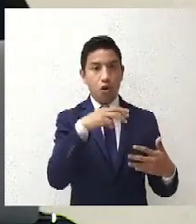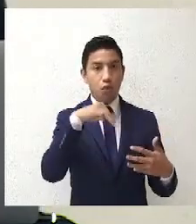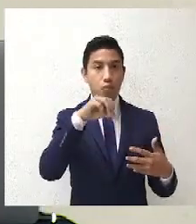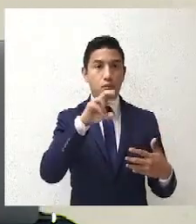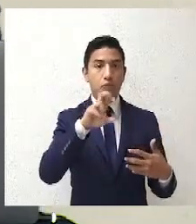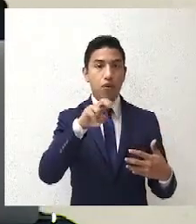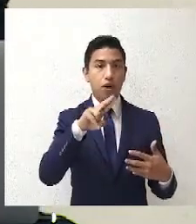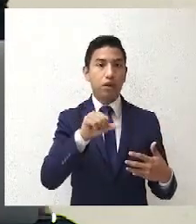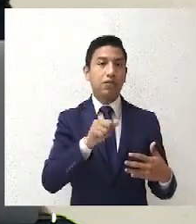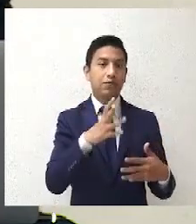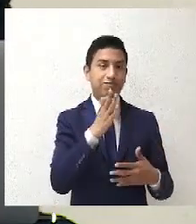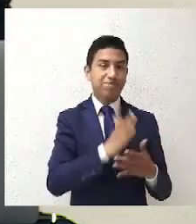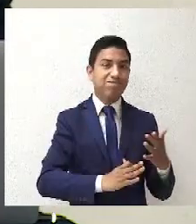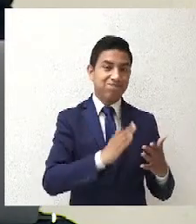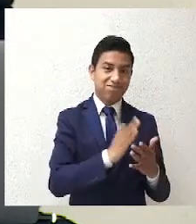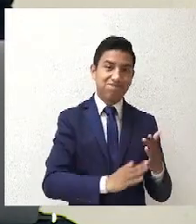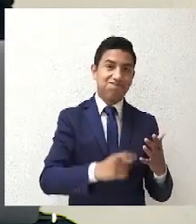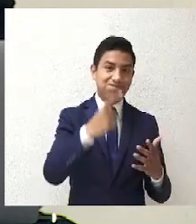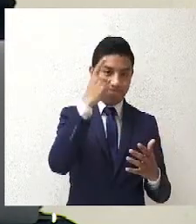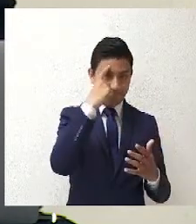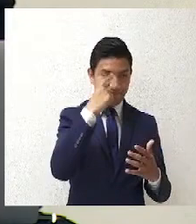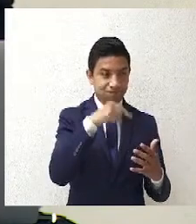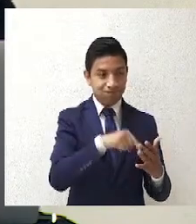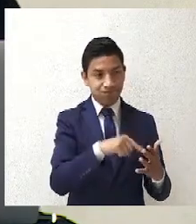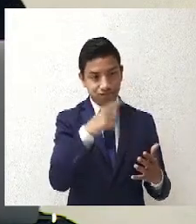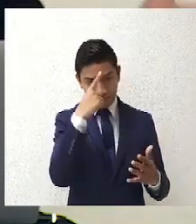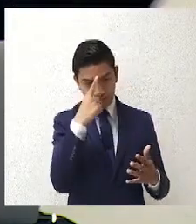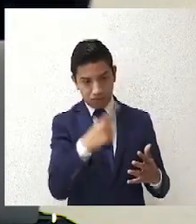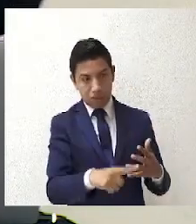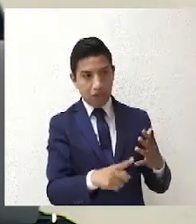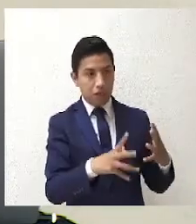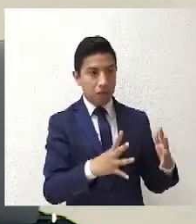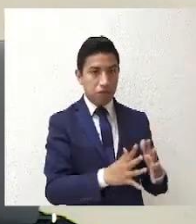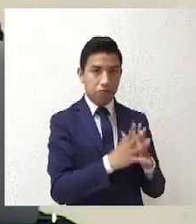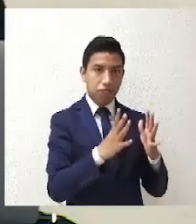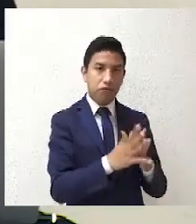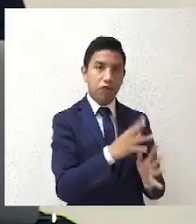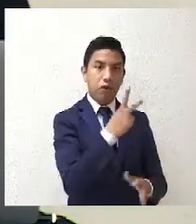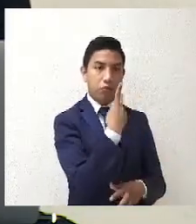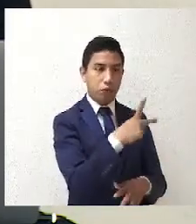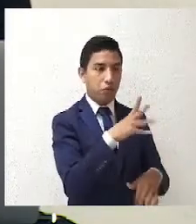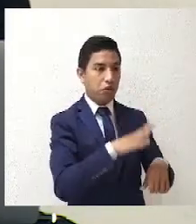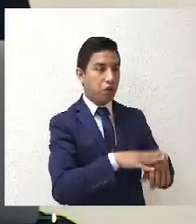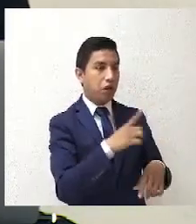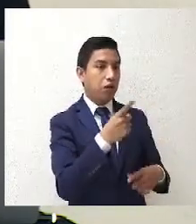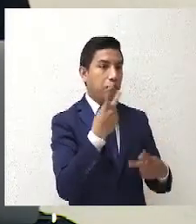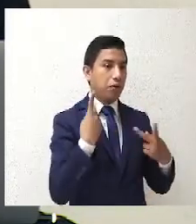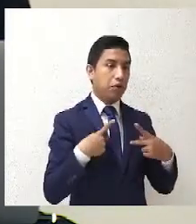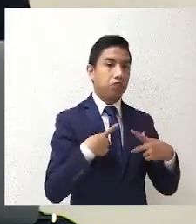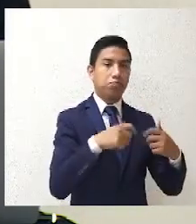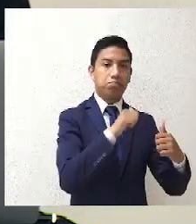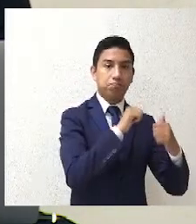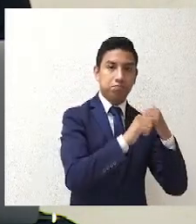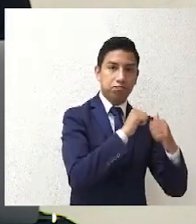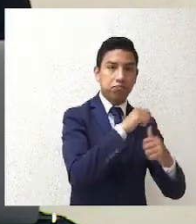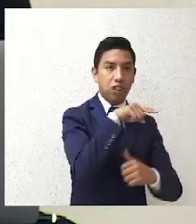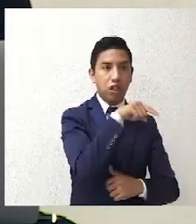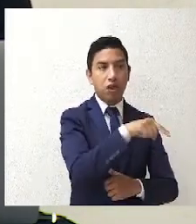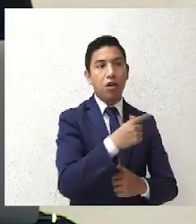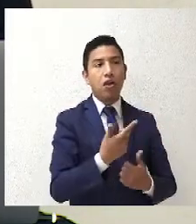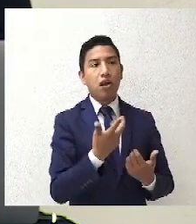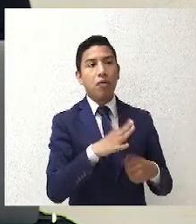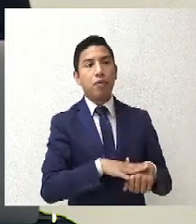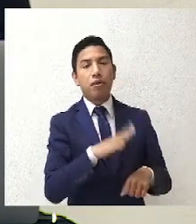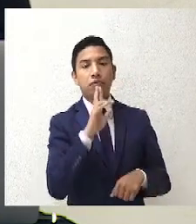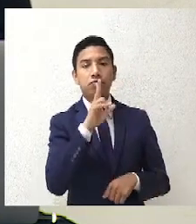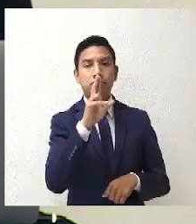y que se incluye esta idea de bloques de competitividad, usted va a ser para el siguiente proceso electoral. Hoy en día,